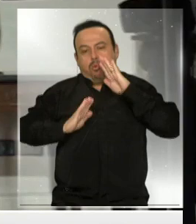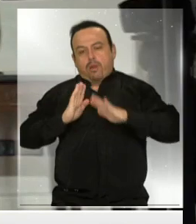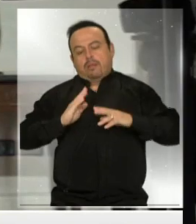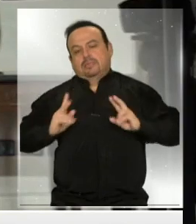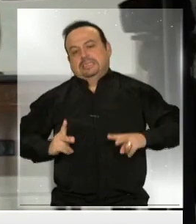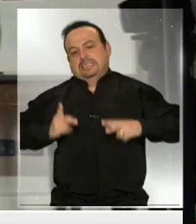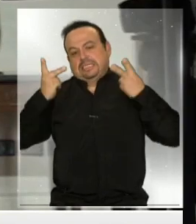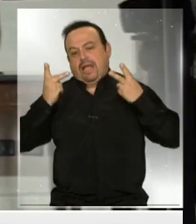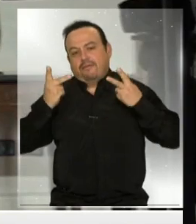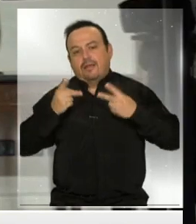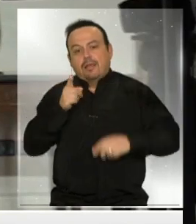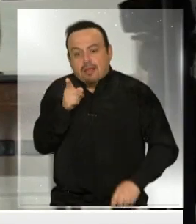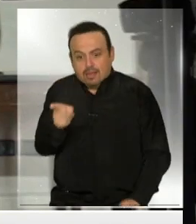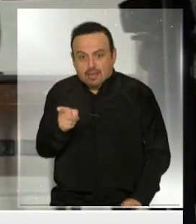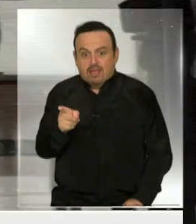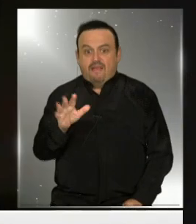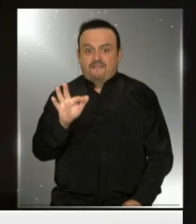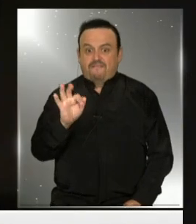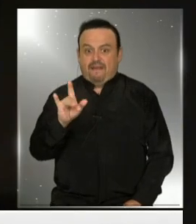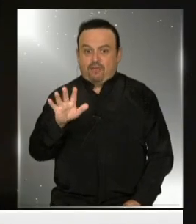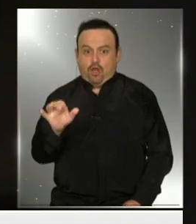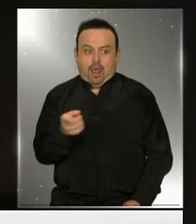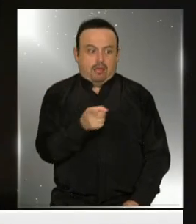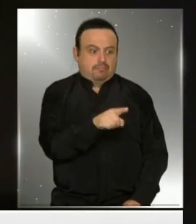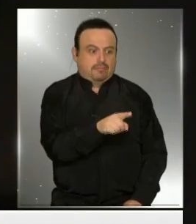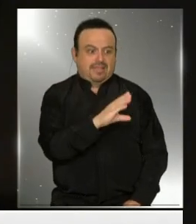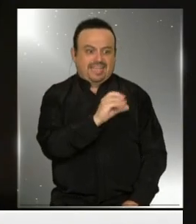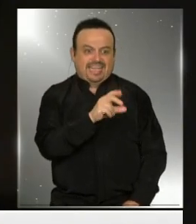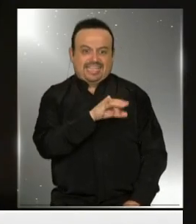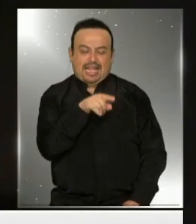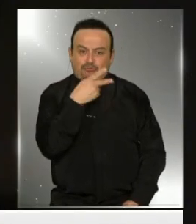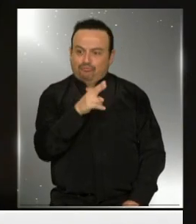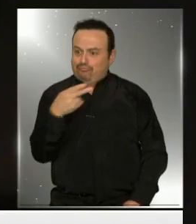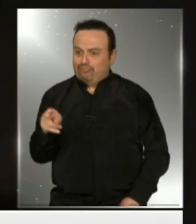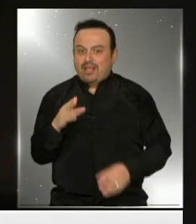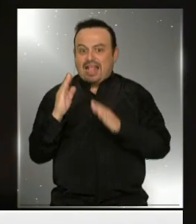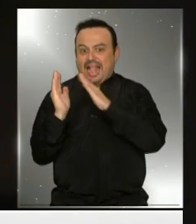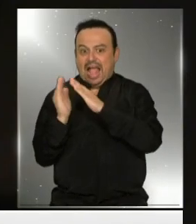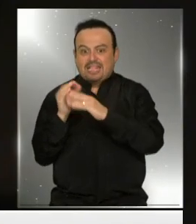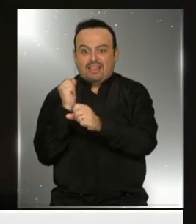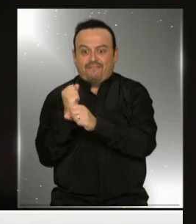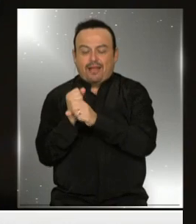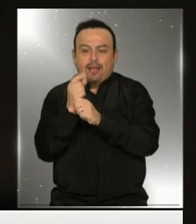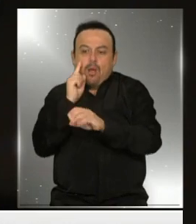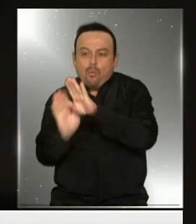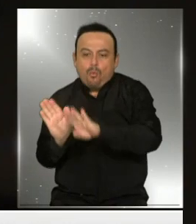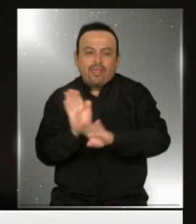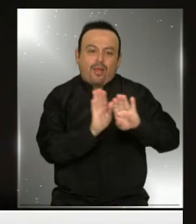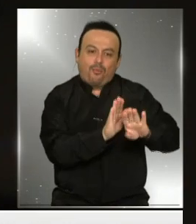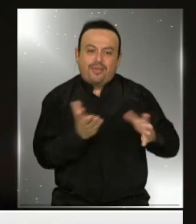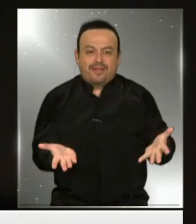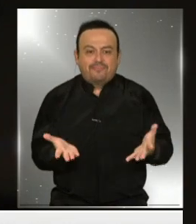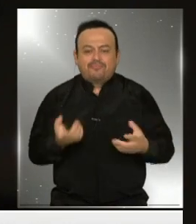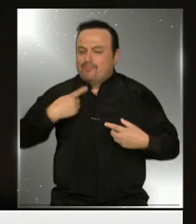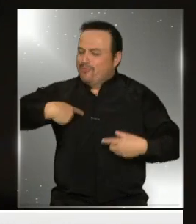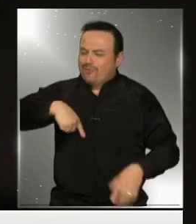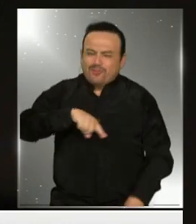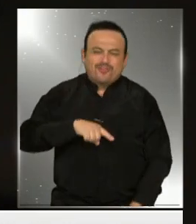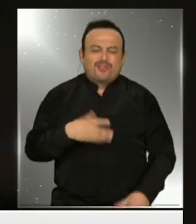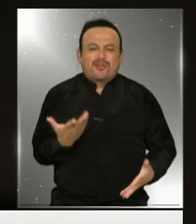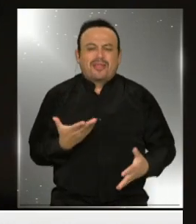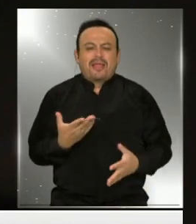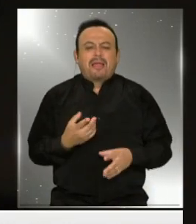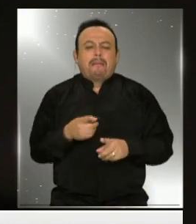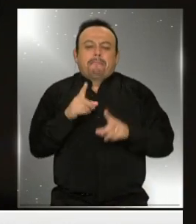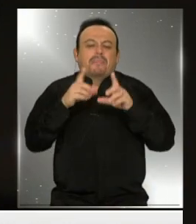a Fabiola y a Cristian, que van a trabajar desde su hogar. Indirectamente nos va a proteger mejor a todos. Porque va haber menos